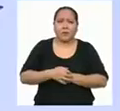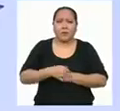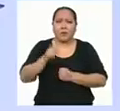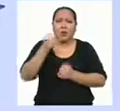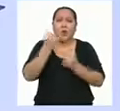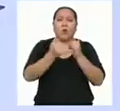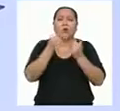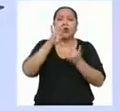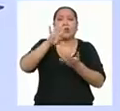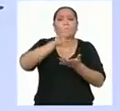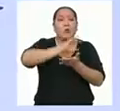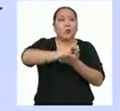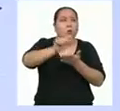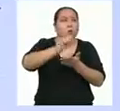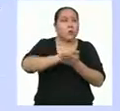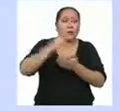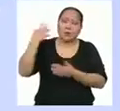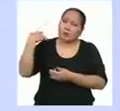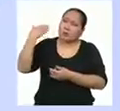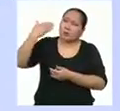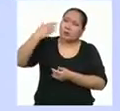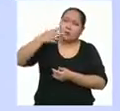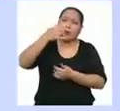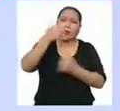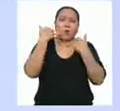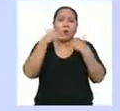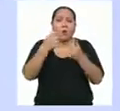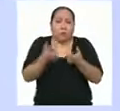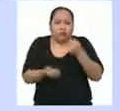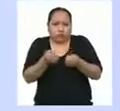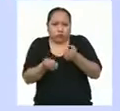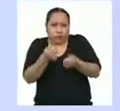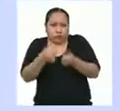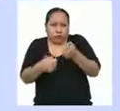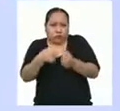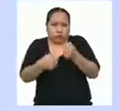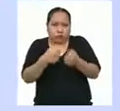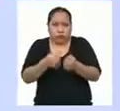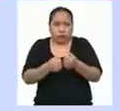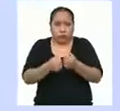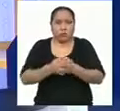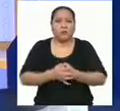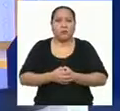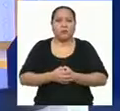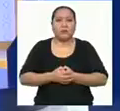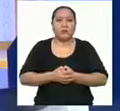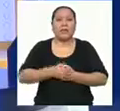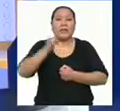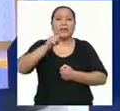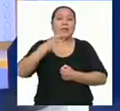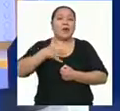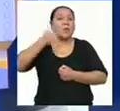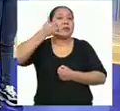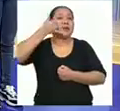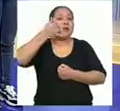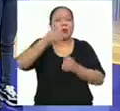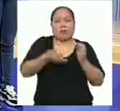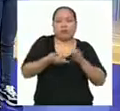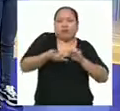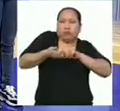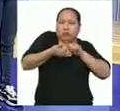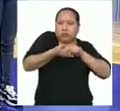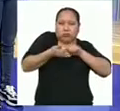¿en los últimos cuatro meses ha jugado algún videojuego? Sí. En mi celular tengo uno.